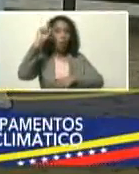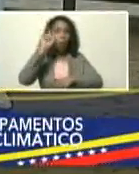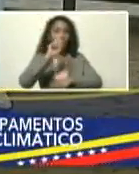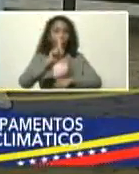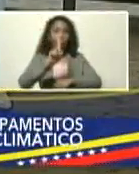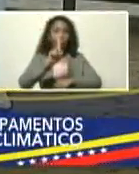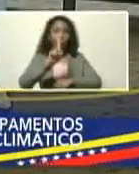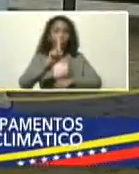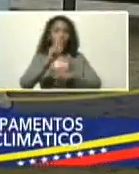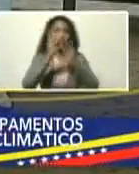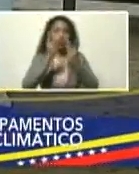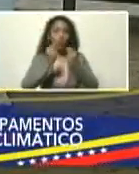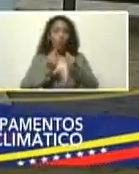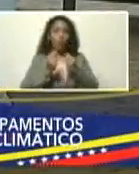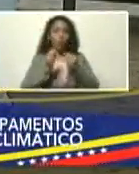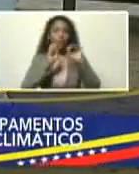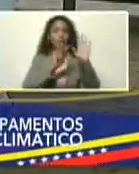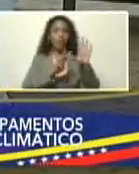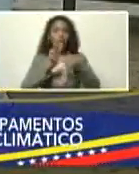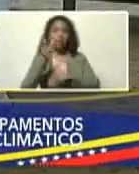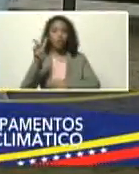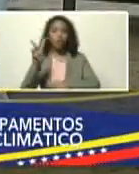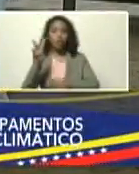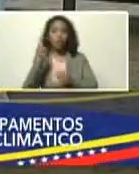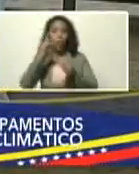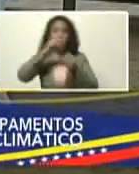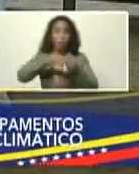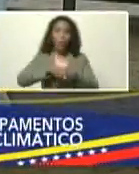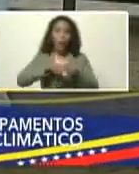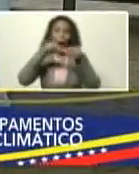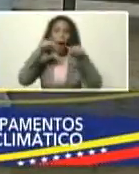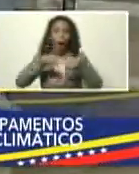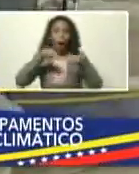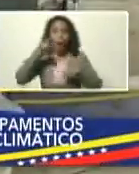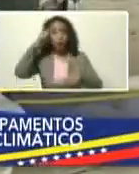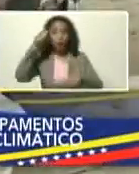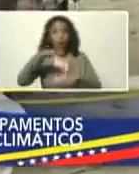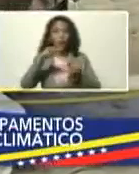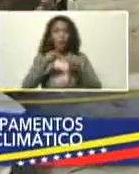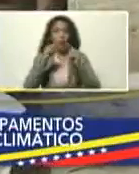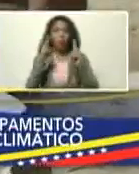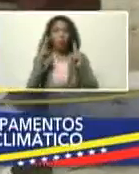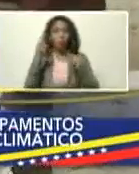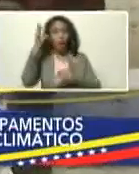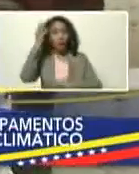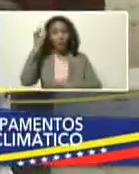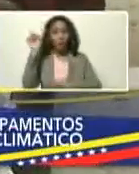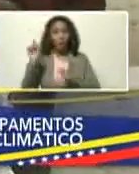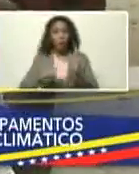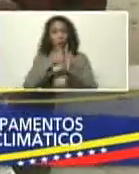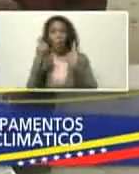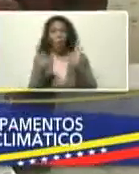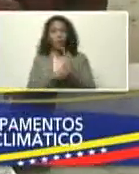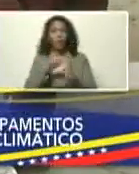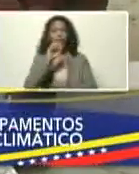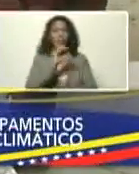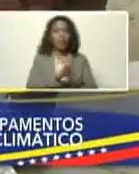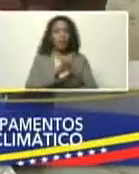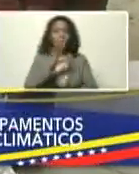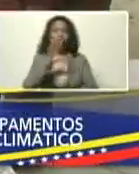un número, de 72 brigadistas, solamente, aquí, en la ciudad de Puerto Cabello, de un total, de 350,